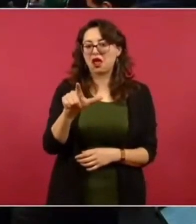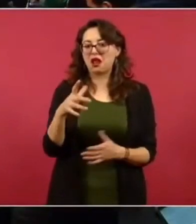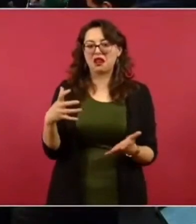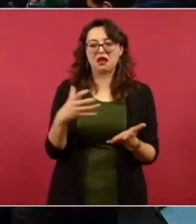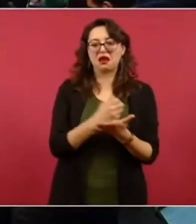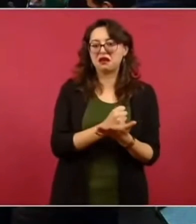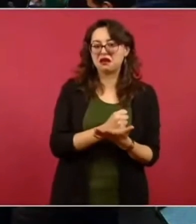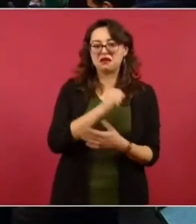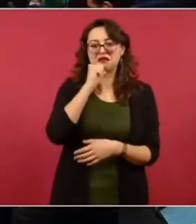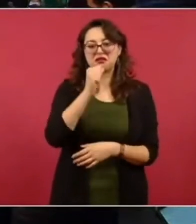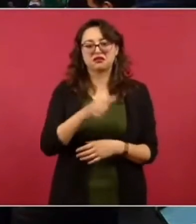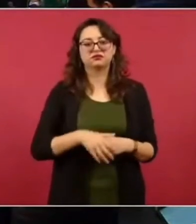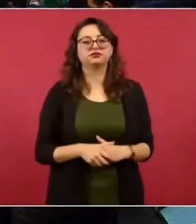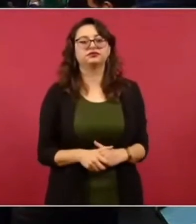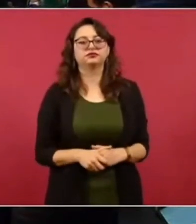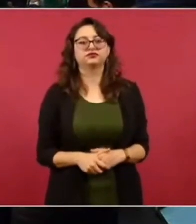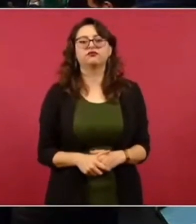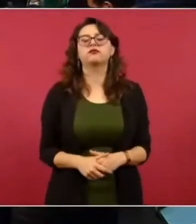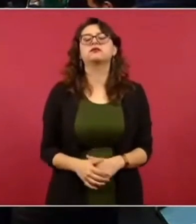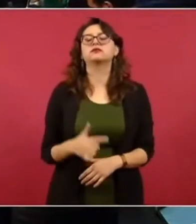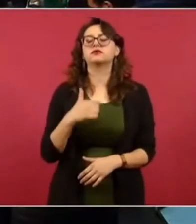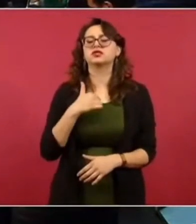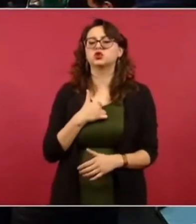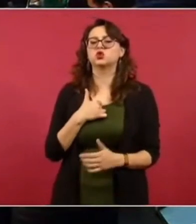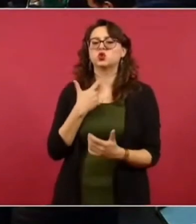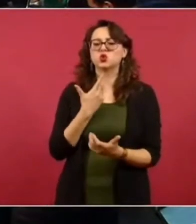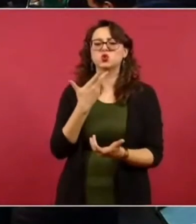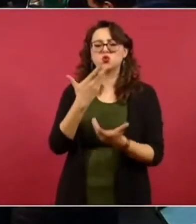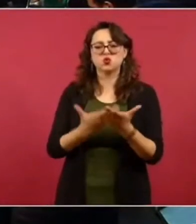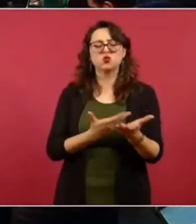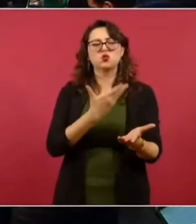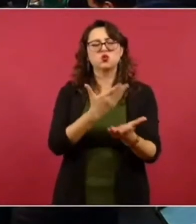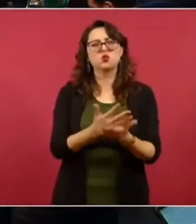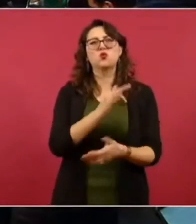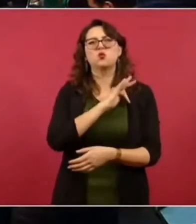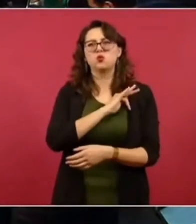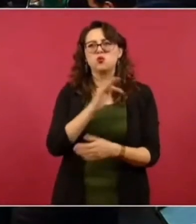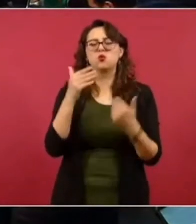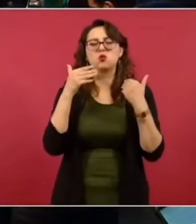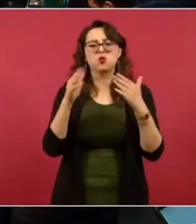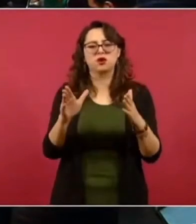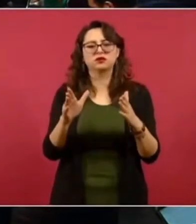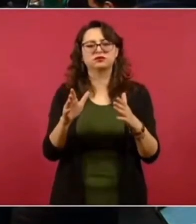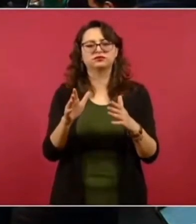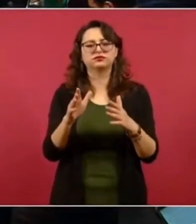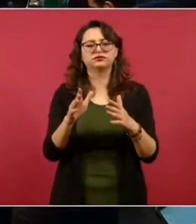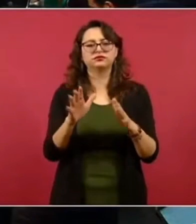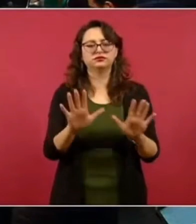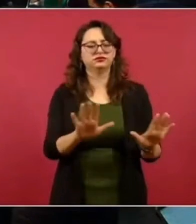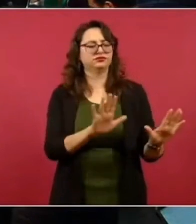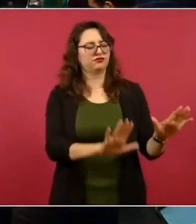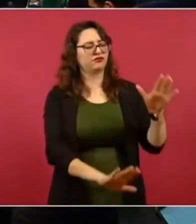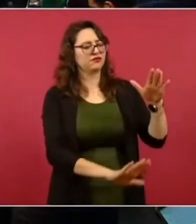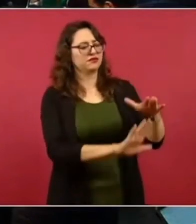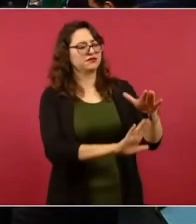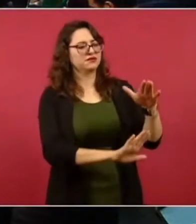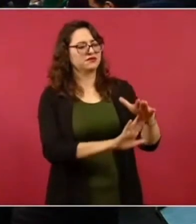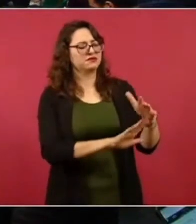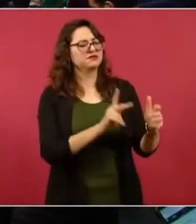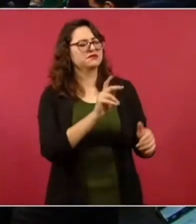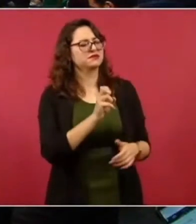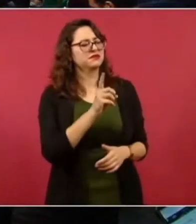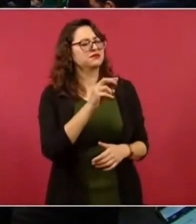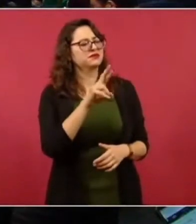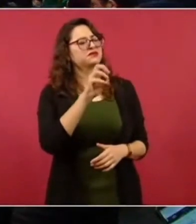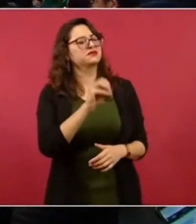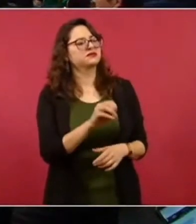Ignorante. Yo por eso propongo y aquí concluyo, Pedro, que, que, si se pudiera regresar a la época de la imposición. ¿Con qué Pedro está